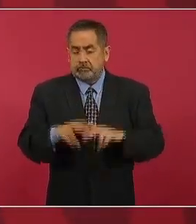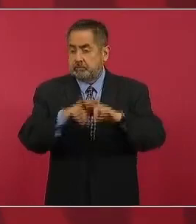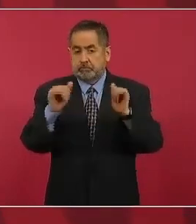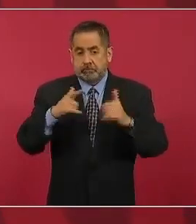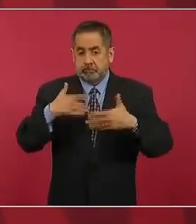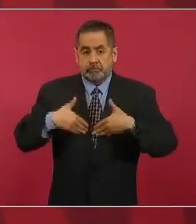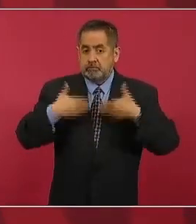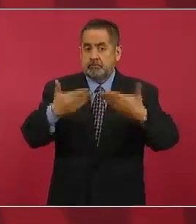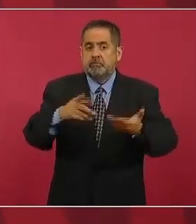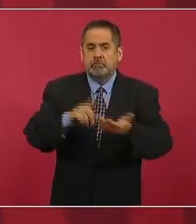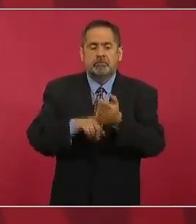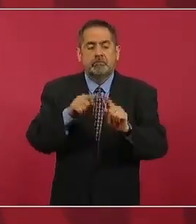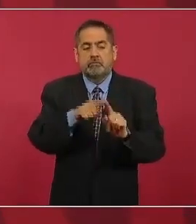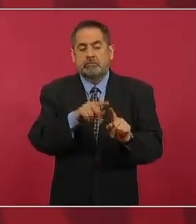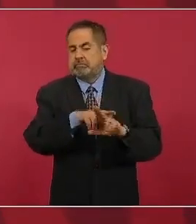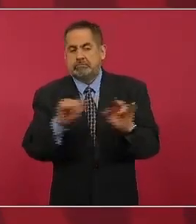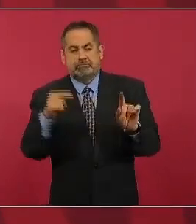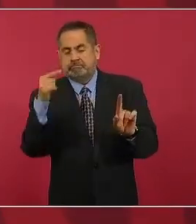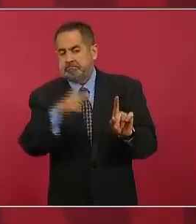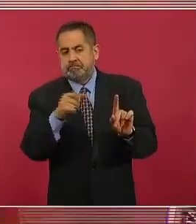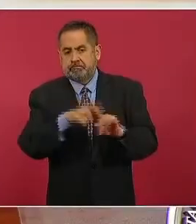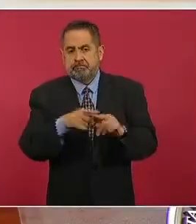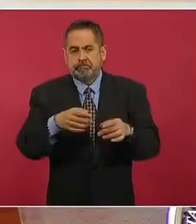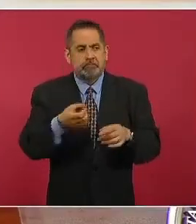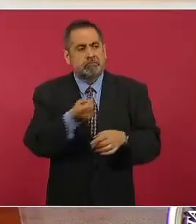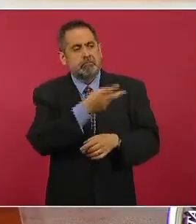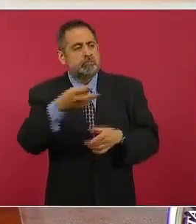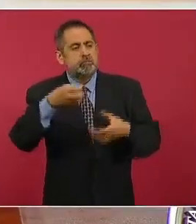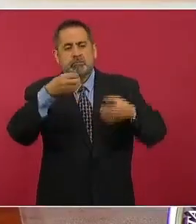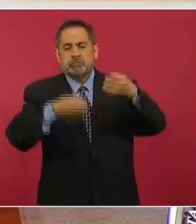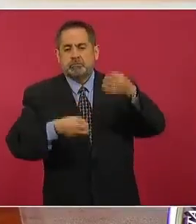confianza a jueces